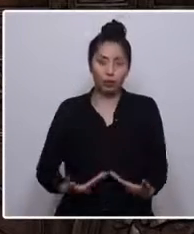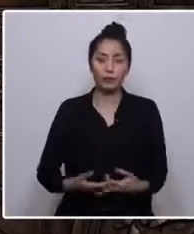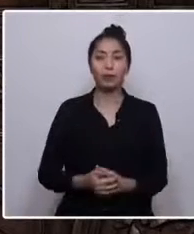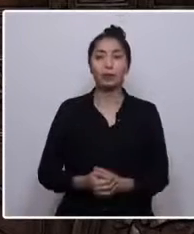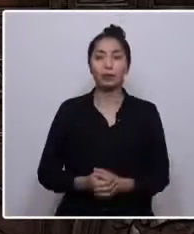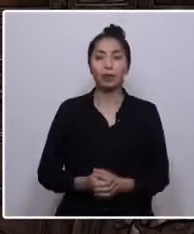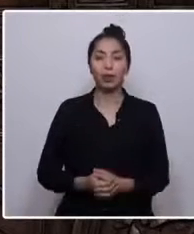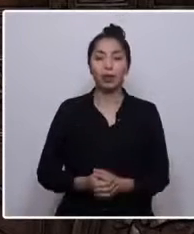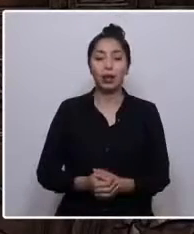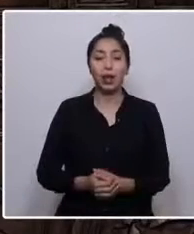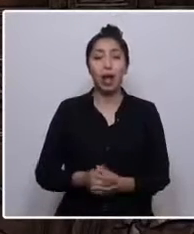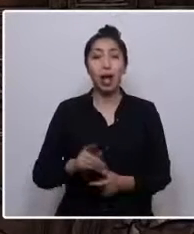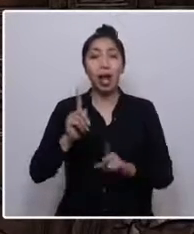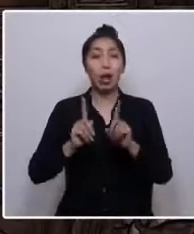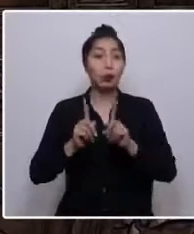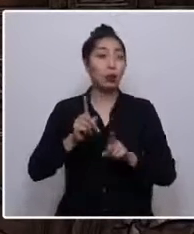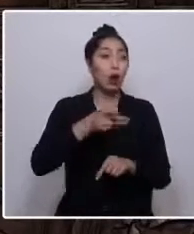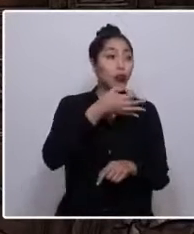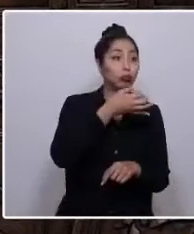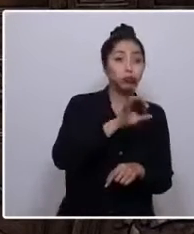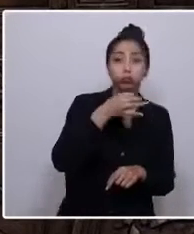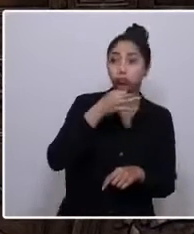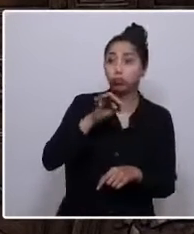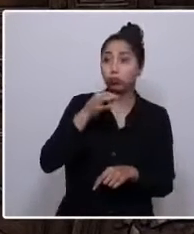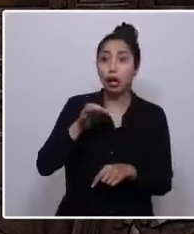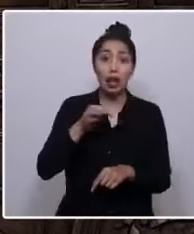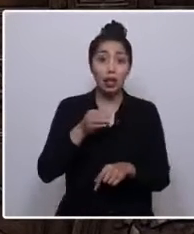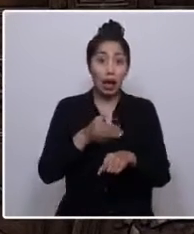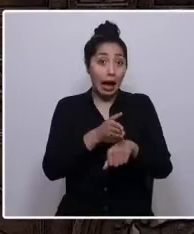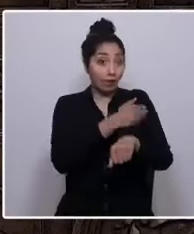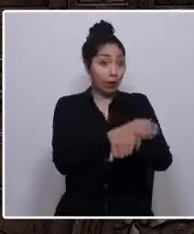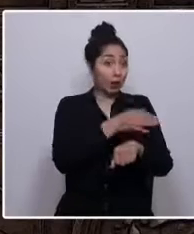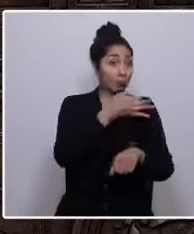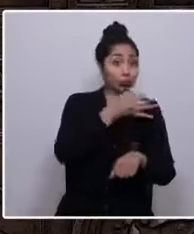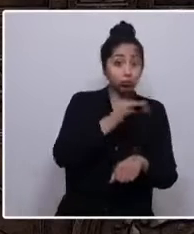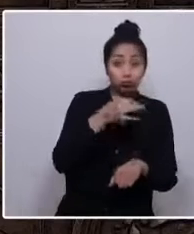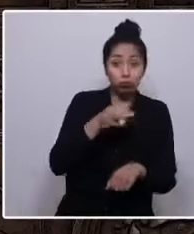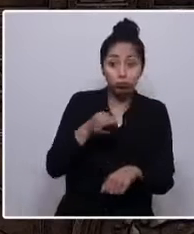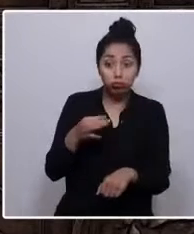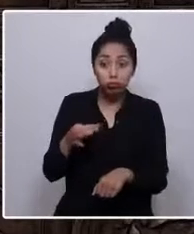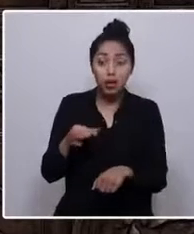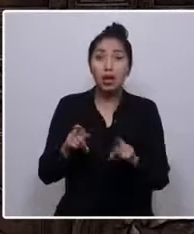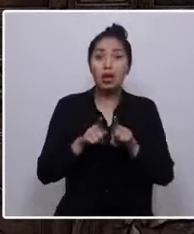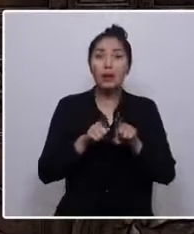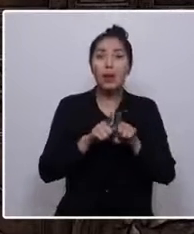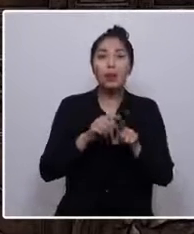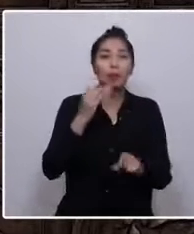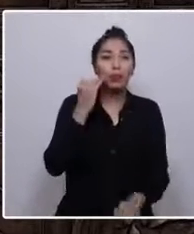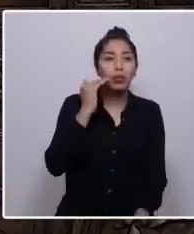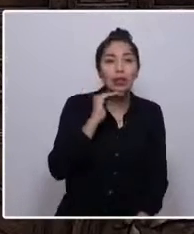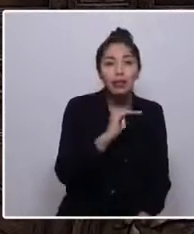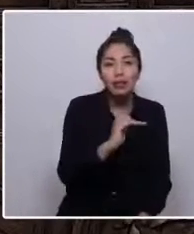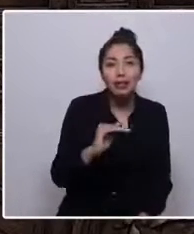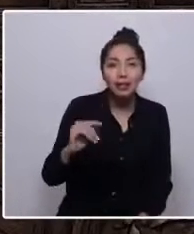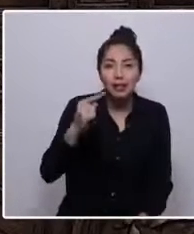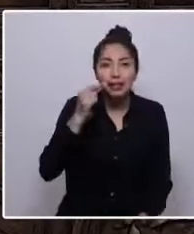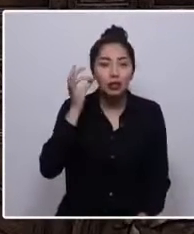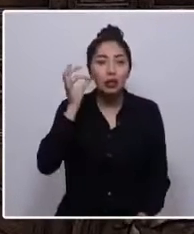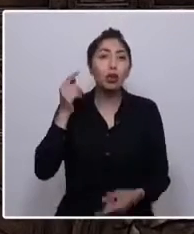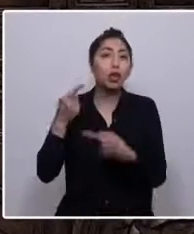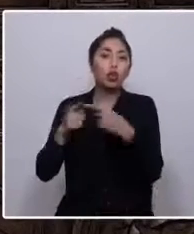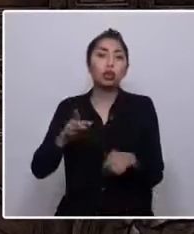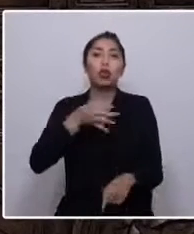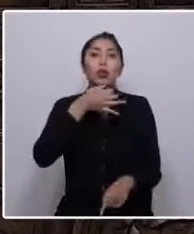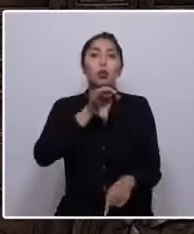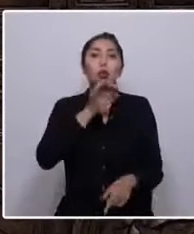palabras o frases de los discursos que me han antecedido estarán citadas por niños y niñas en otros discursos escolares